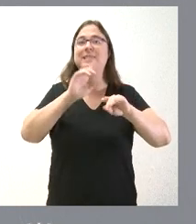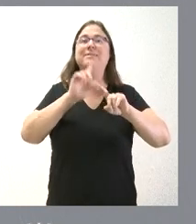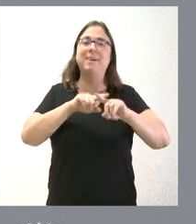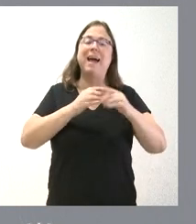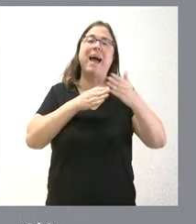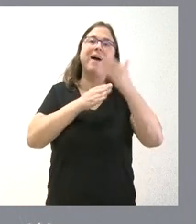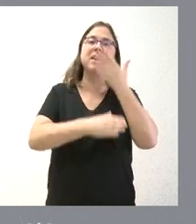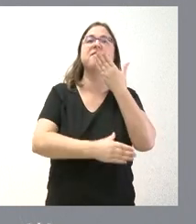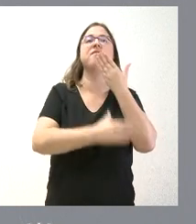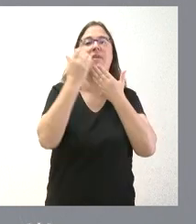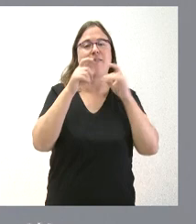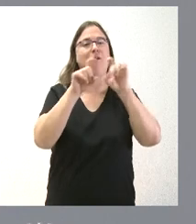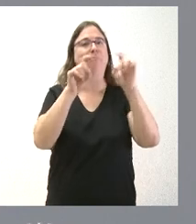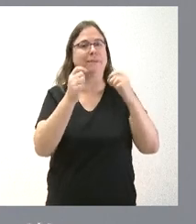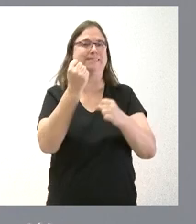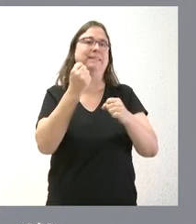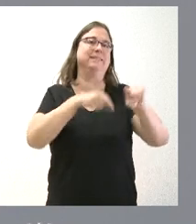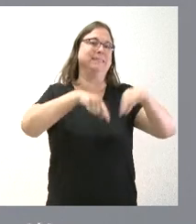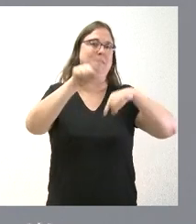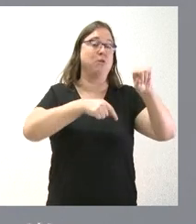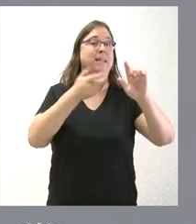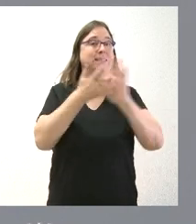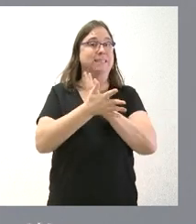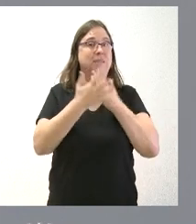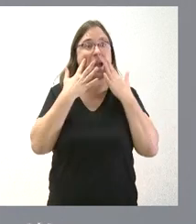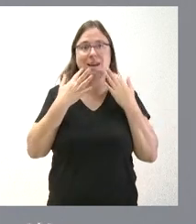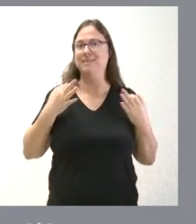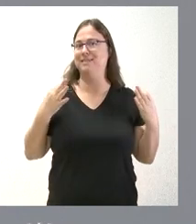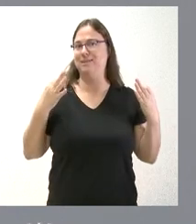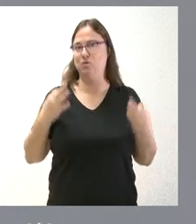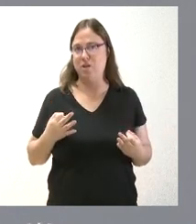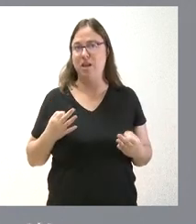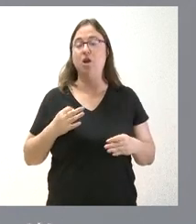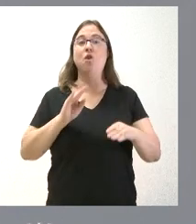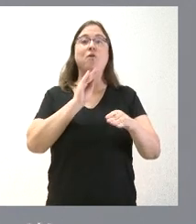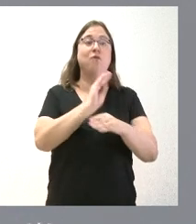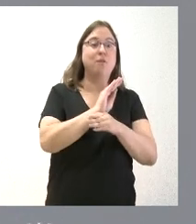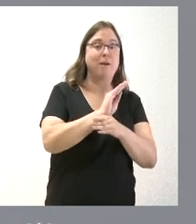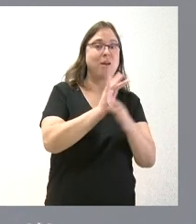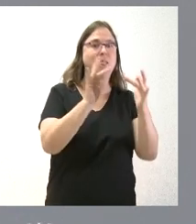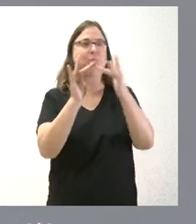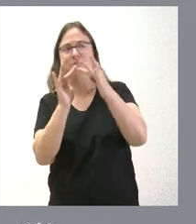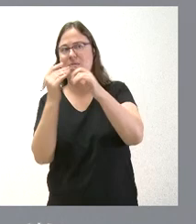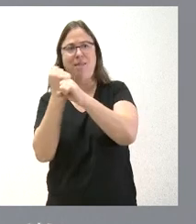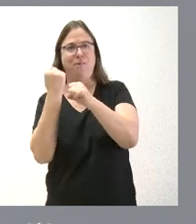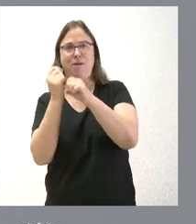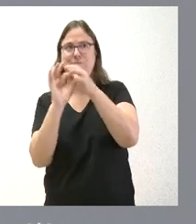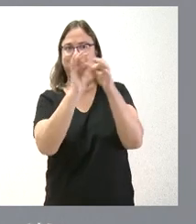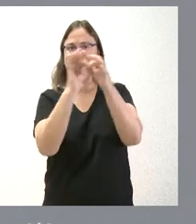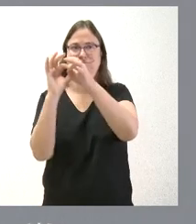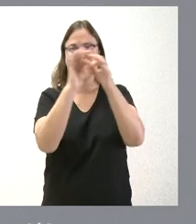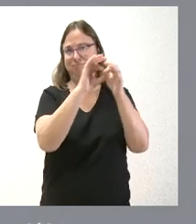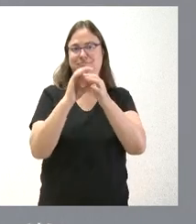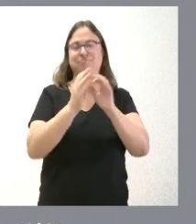federaciones de empresas del transporte, con lo cual prácticamente se asegura la formación con el contacto del puesto de trabajo. Y se viene muy